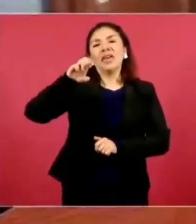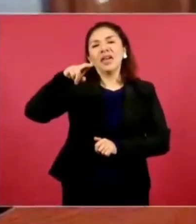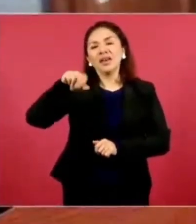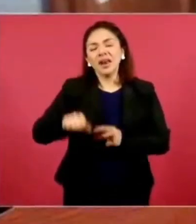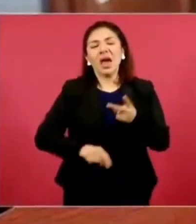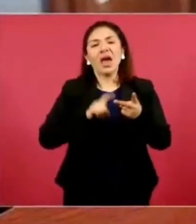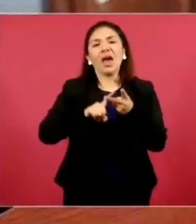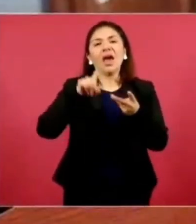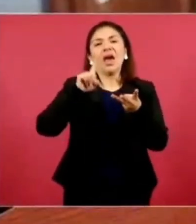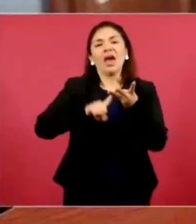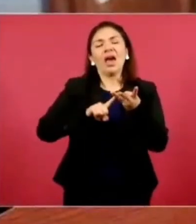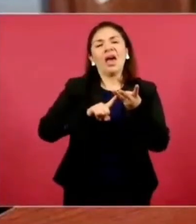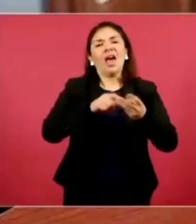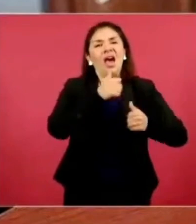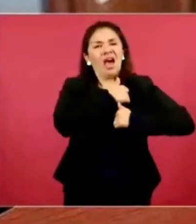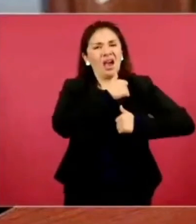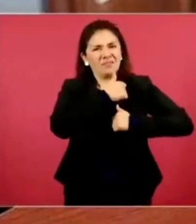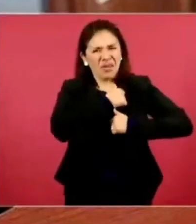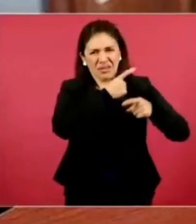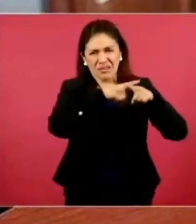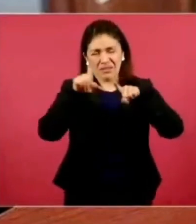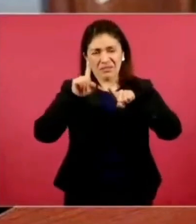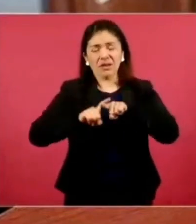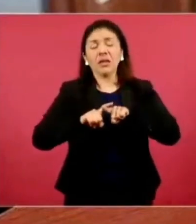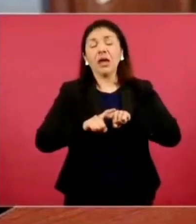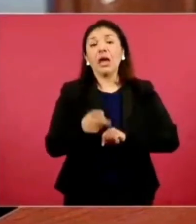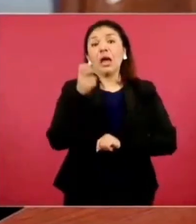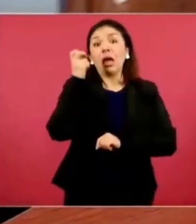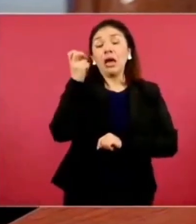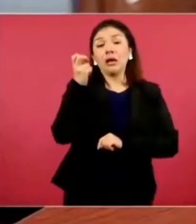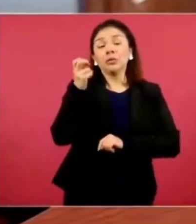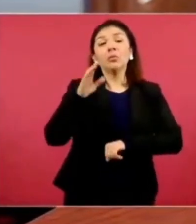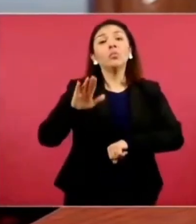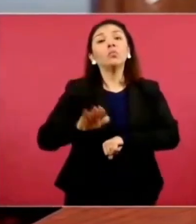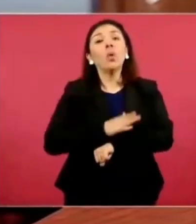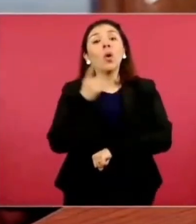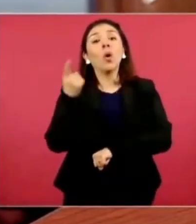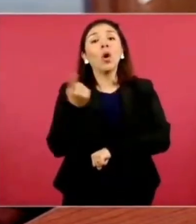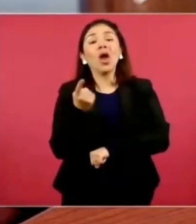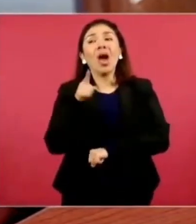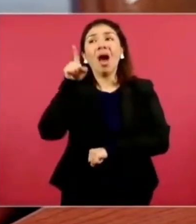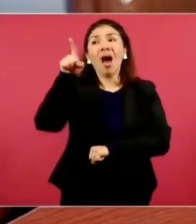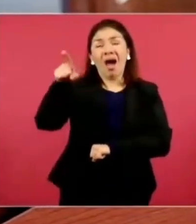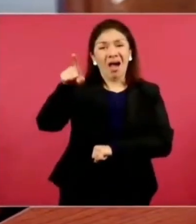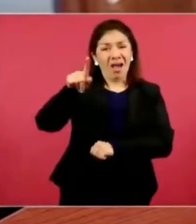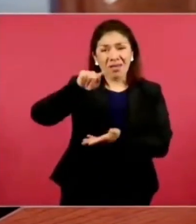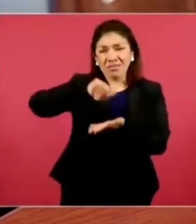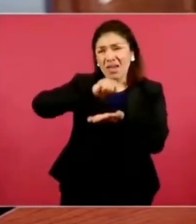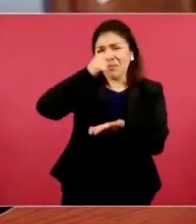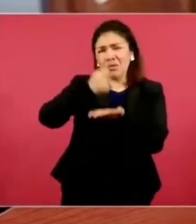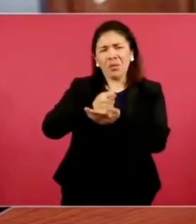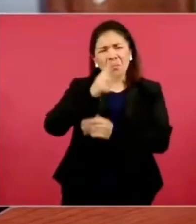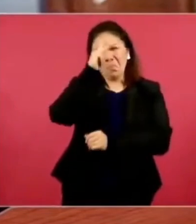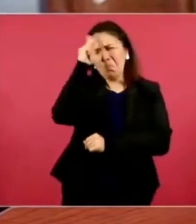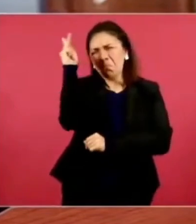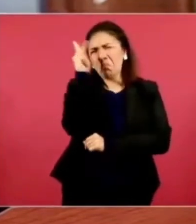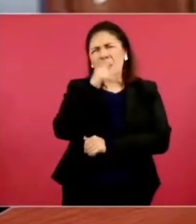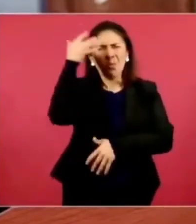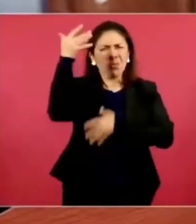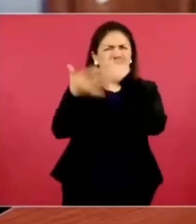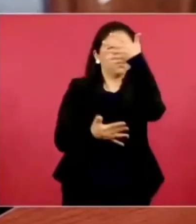de las Fuerzas Armadas, era por la situación de ingobernabilidad de